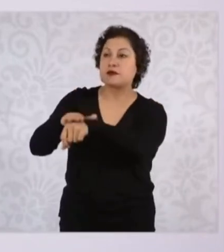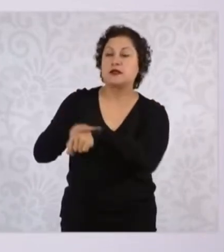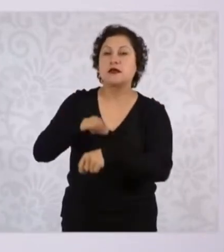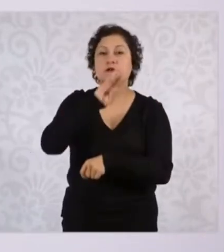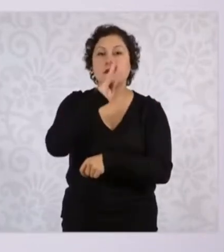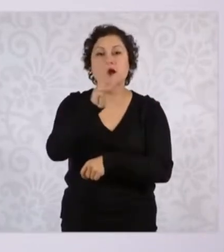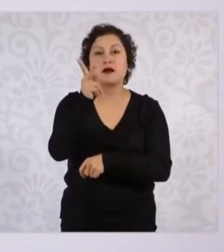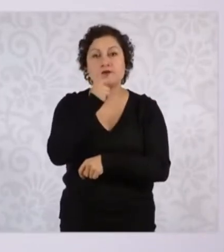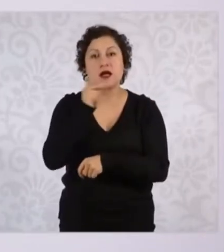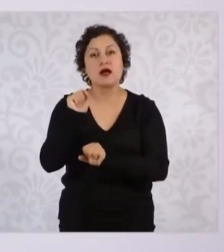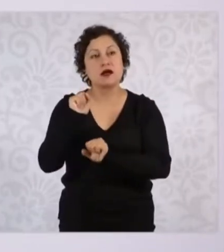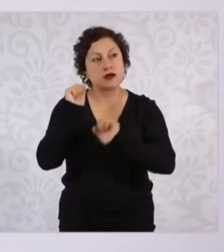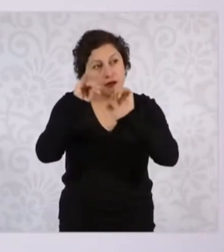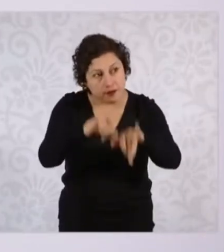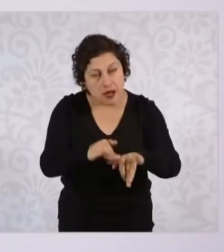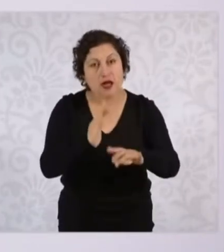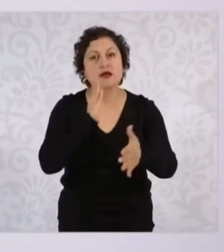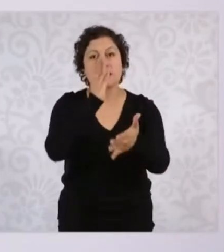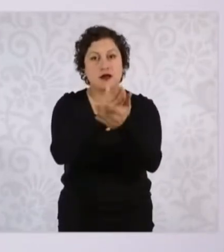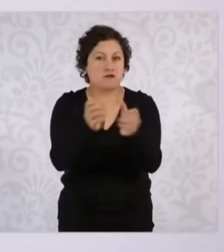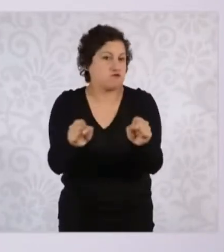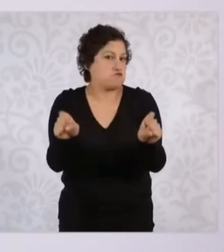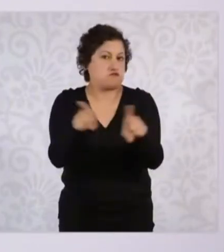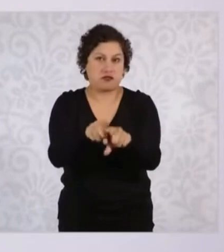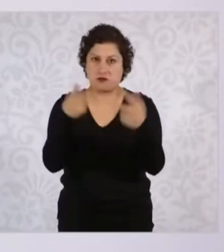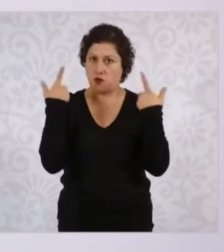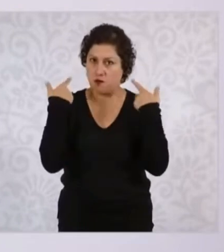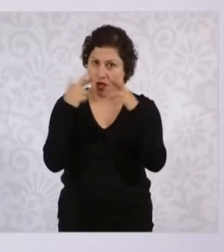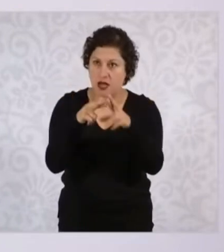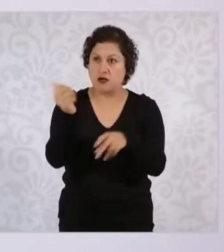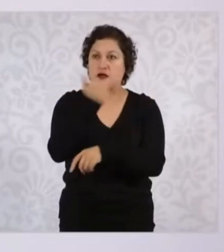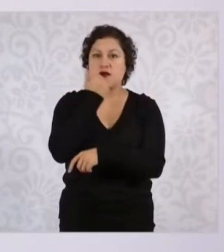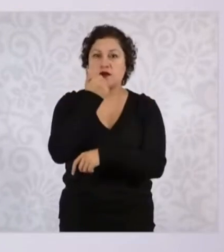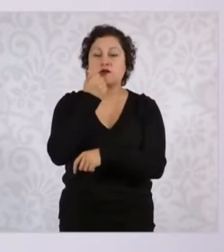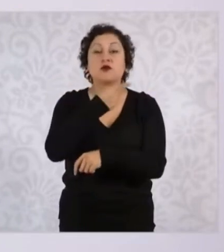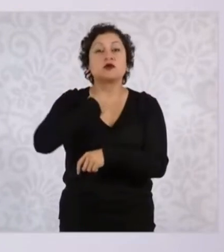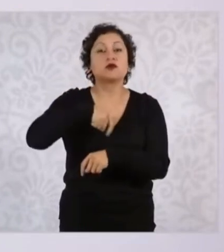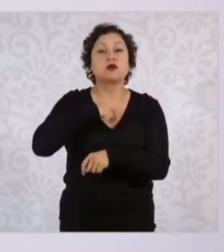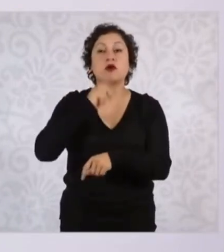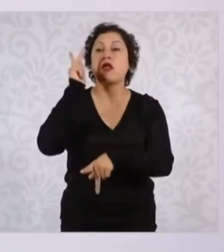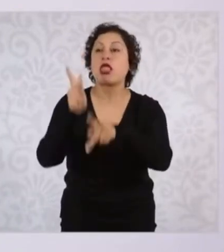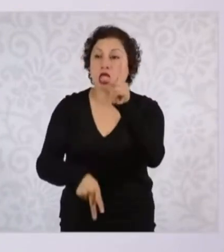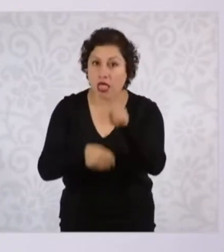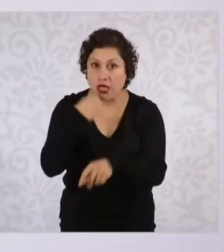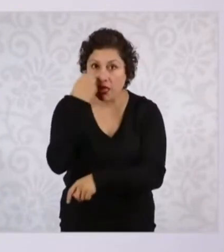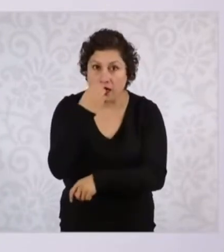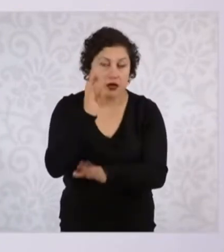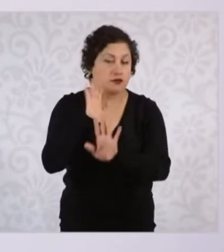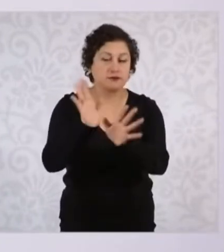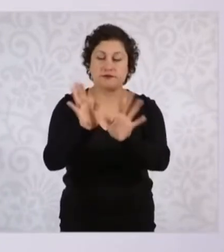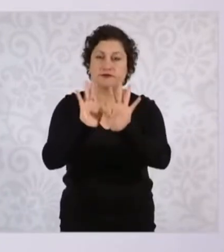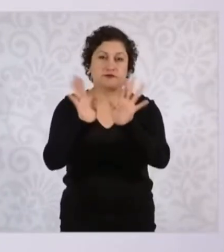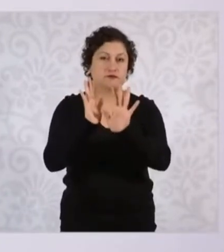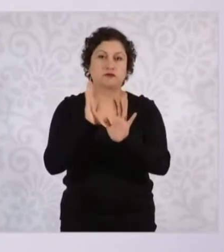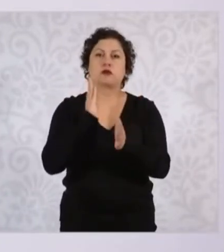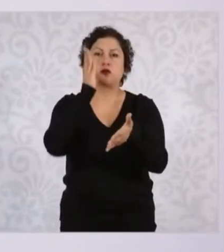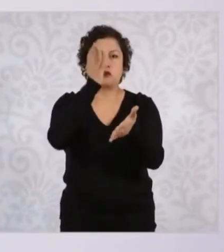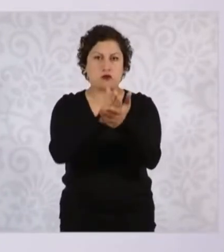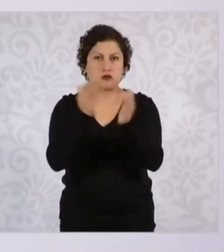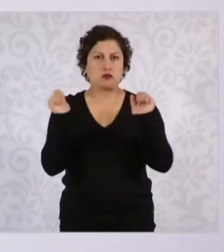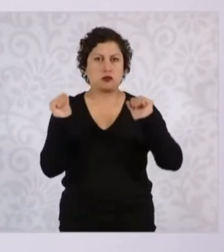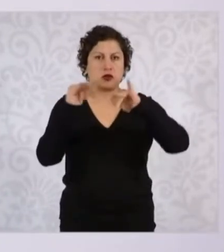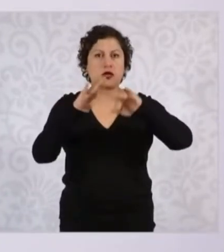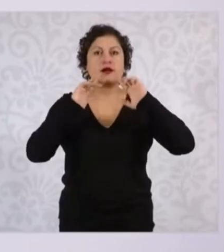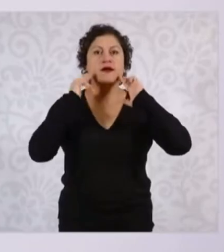para que estén también los maestros, que estén los alumnos, no vamos a interrumpir clases, pero sí vamos a tener estas asambleas informativas